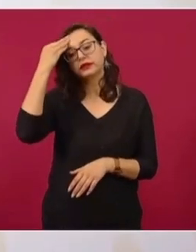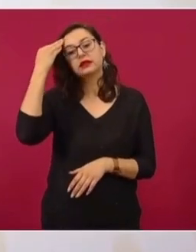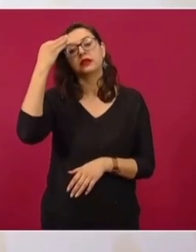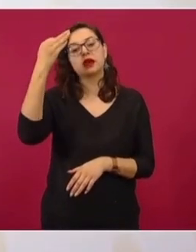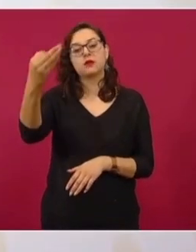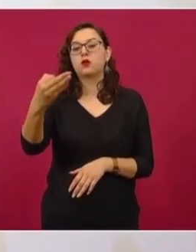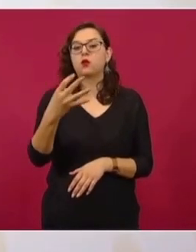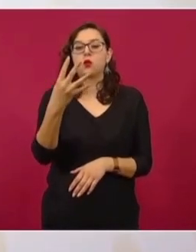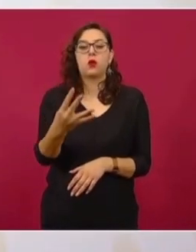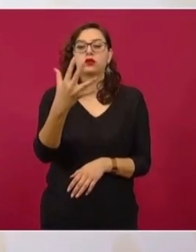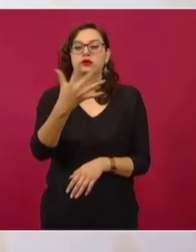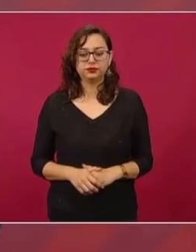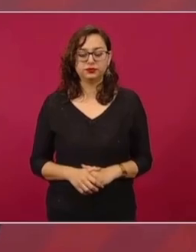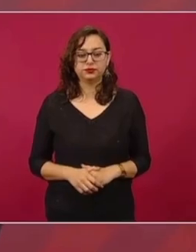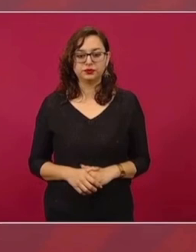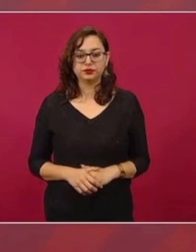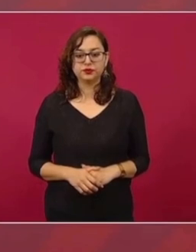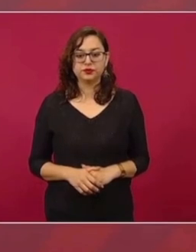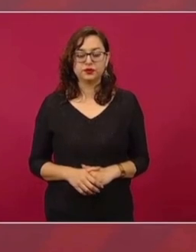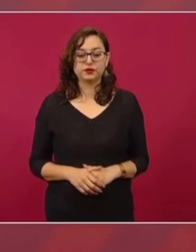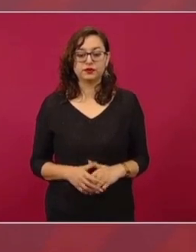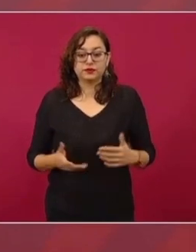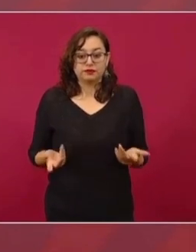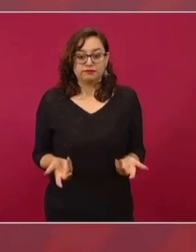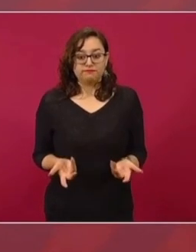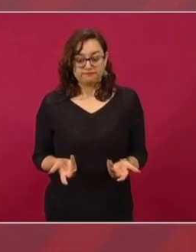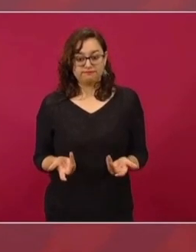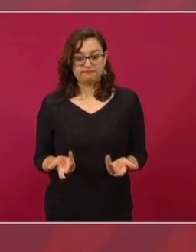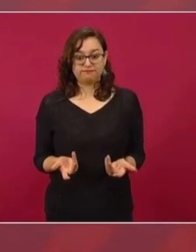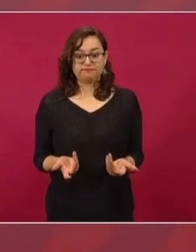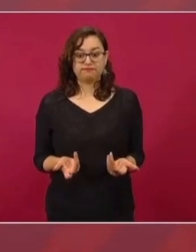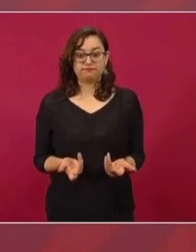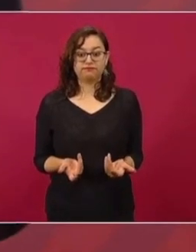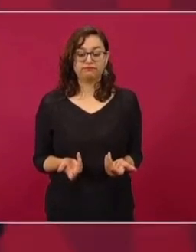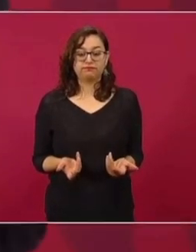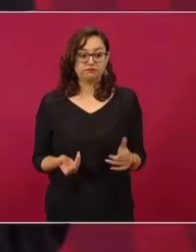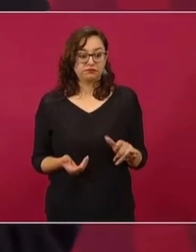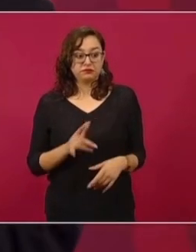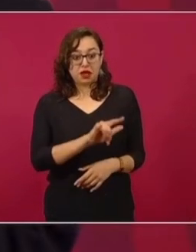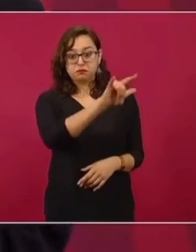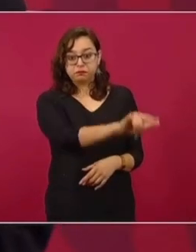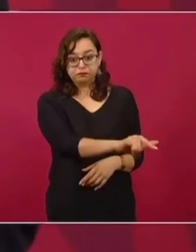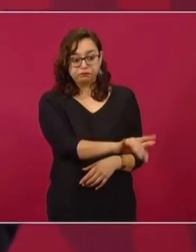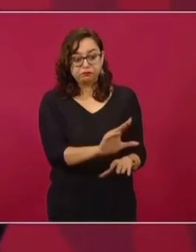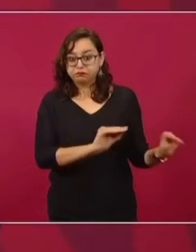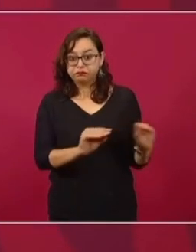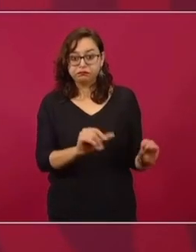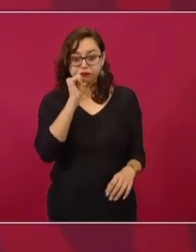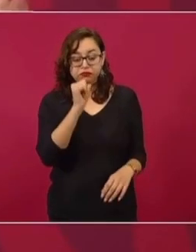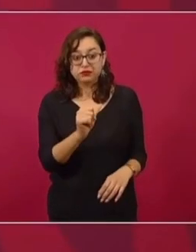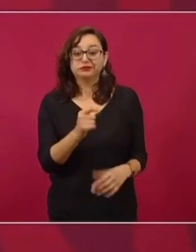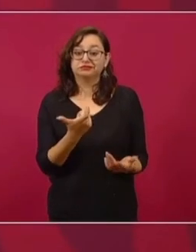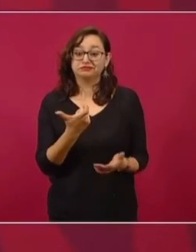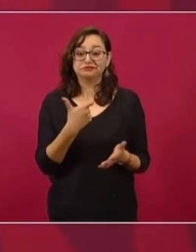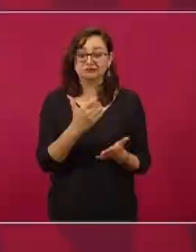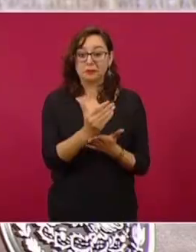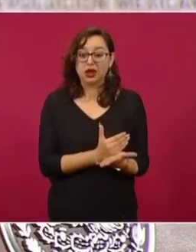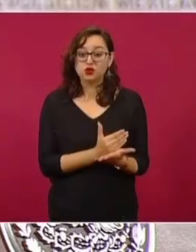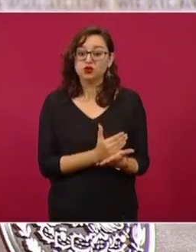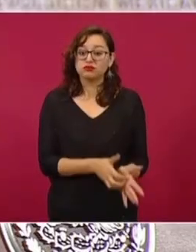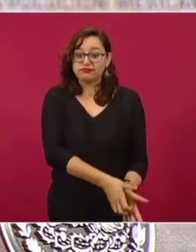cuatro o cinco horas. Entonces, aún teniéndolo parado, ahorramos.